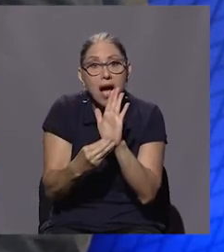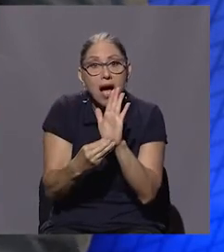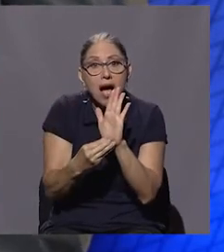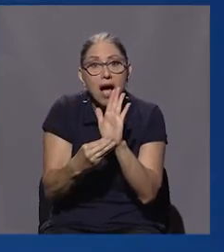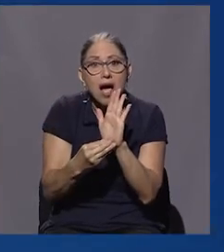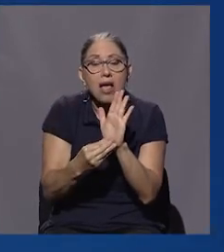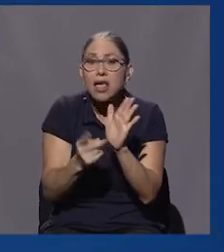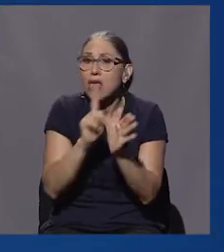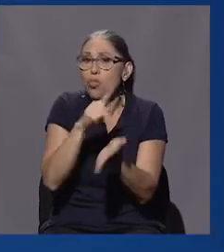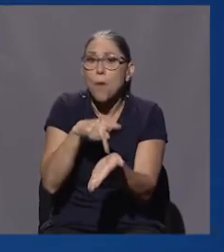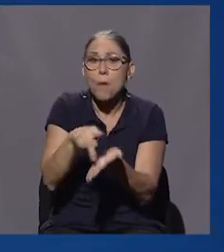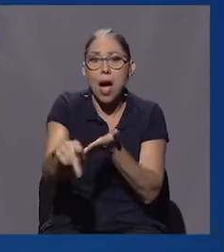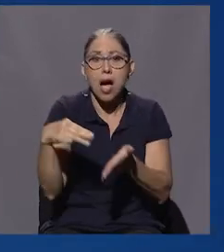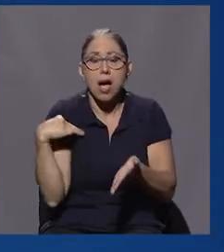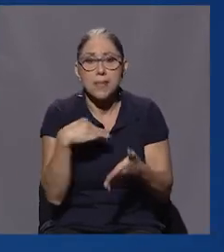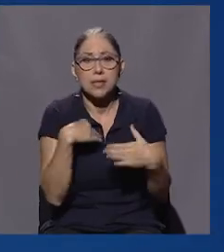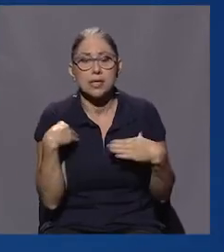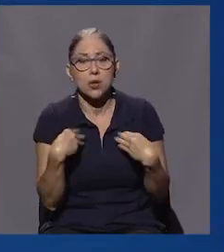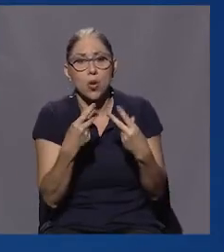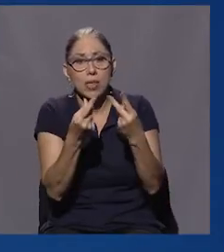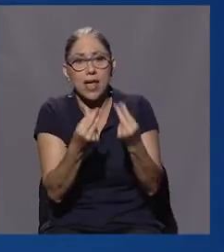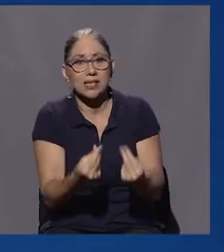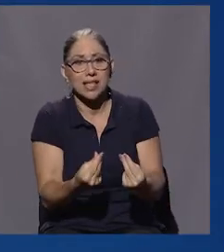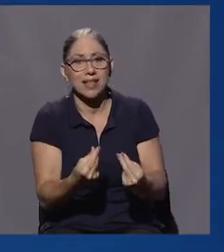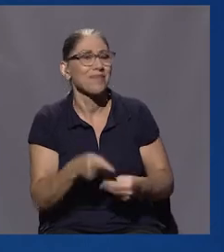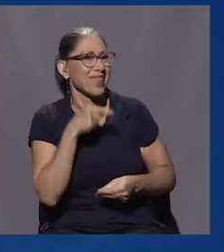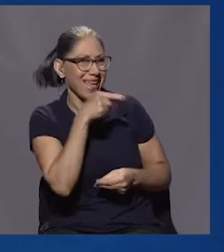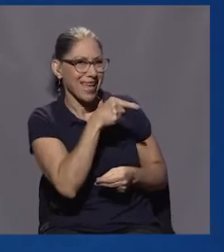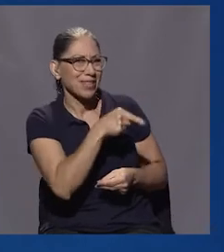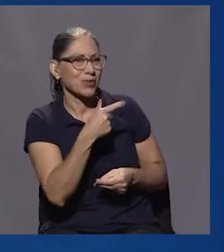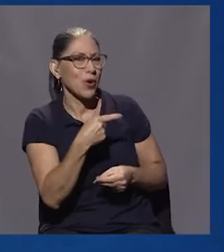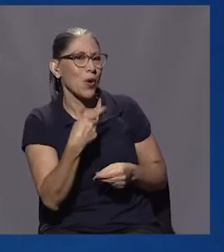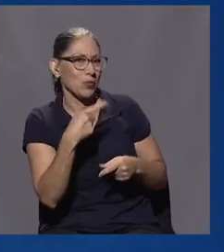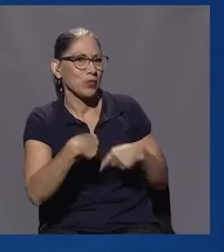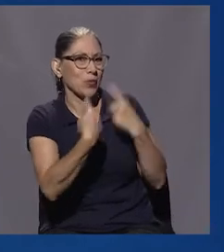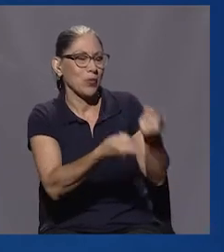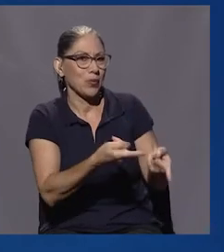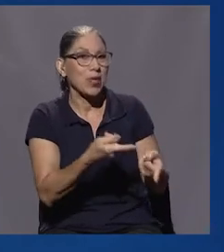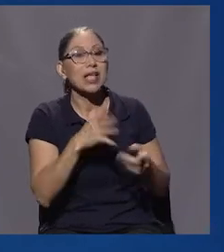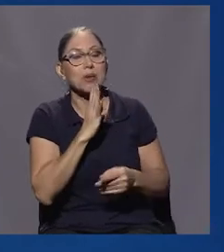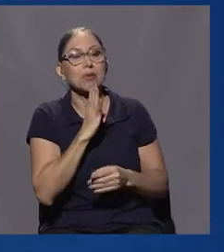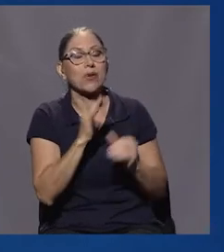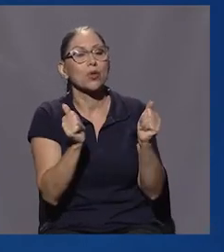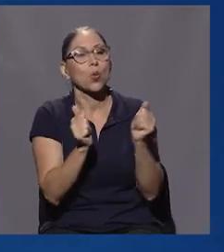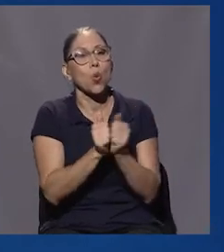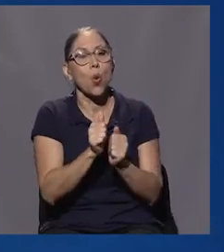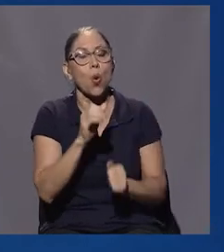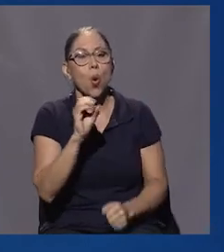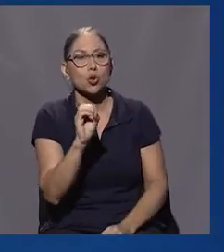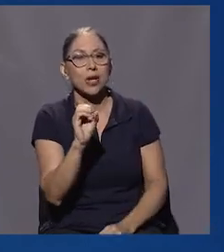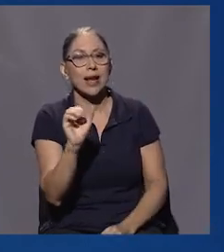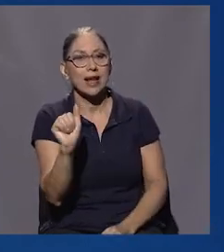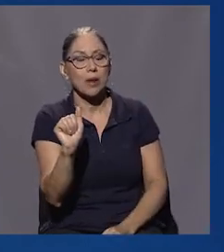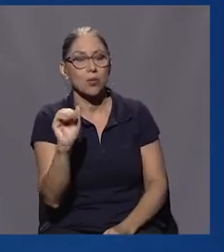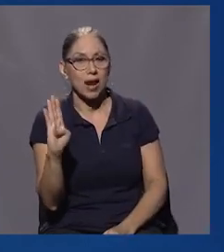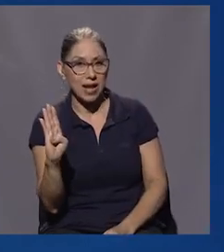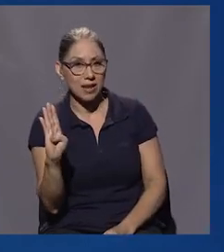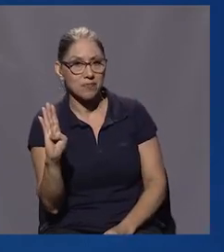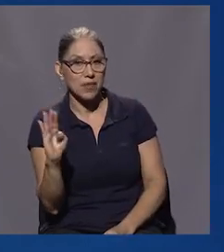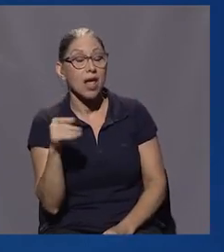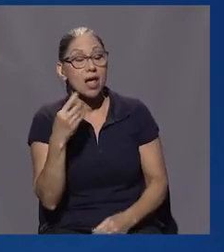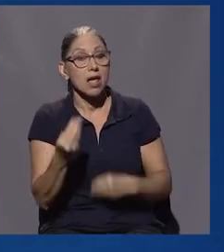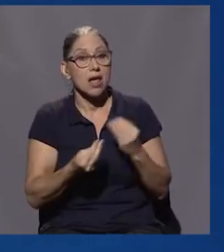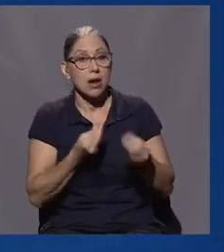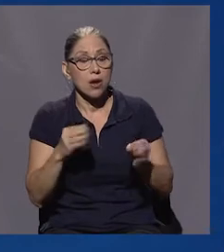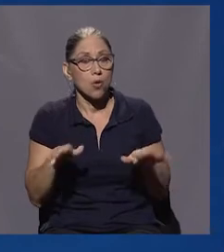Hacienda. Bueno, ese es nuestro tercer bloque que tiene que ver con lo que usted llama los evasores del lujo. Estamos conversando con don Oscar Aguilar Burgarelli y